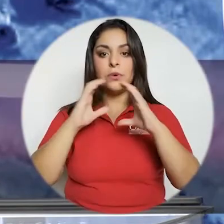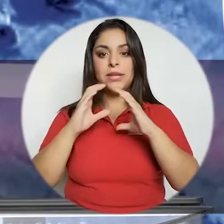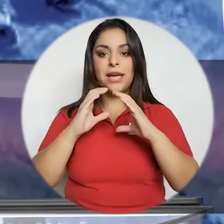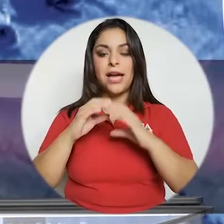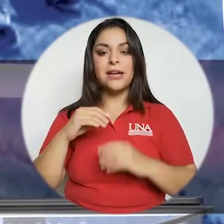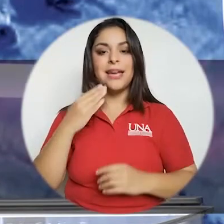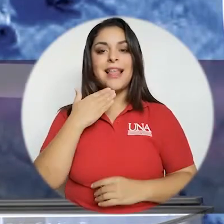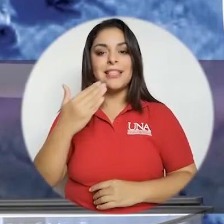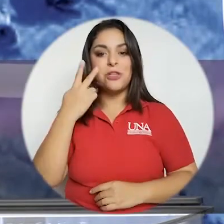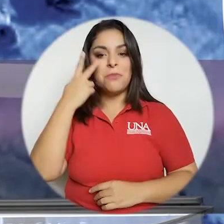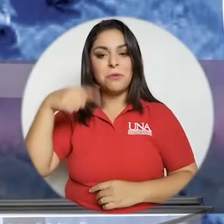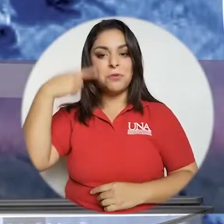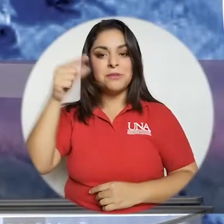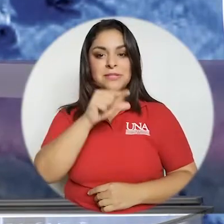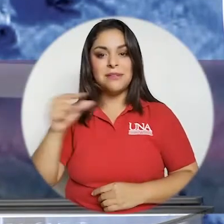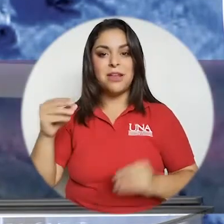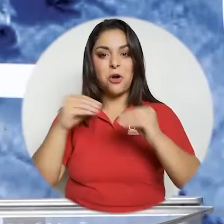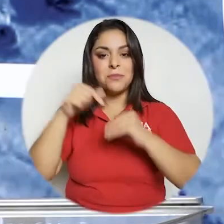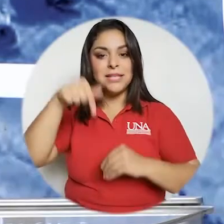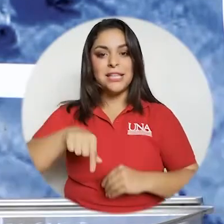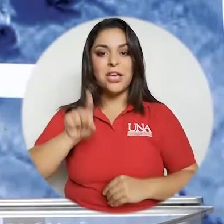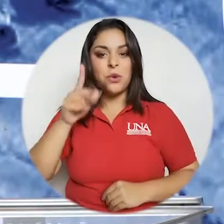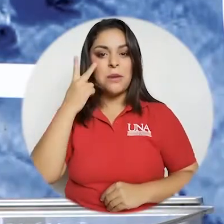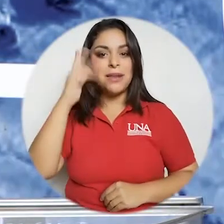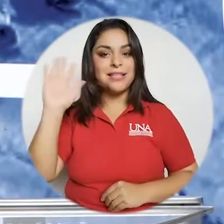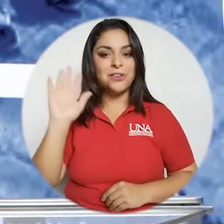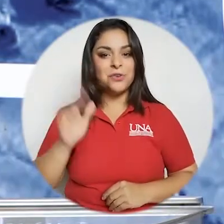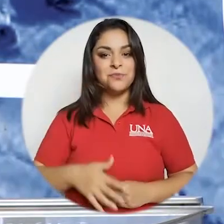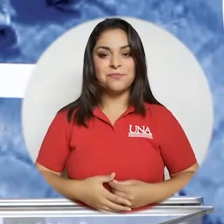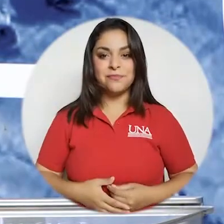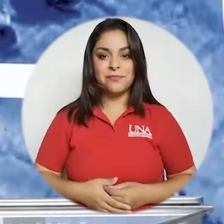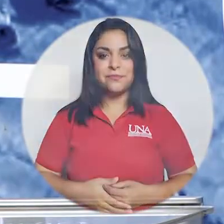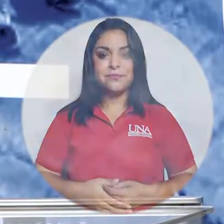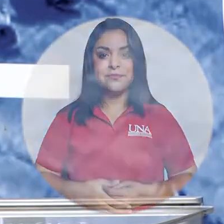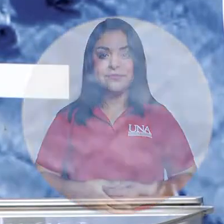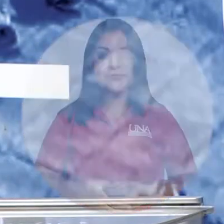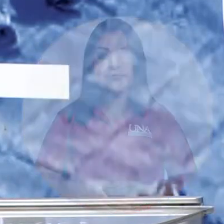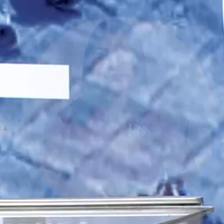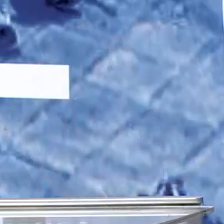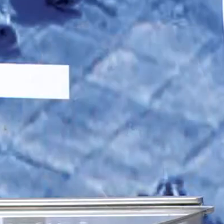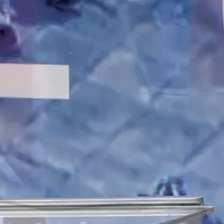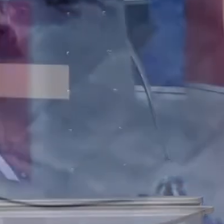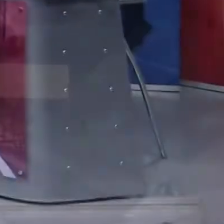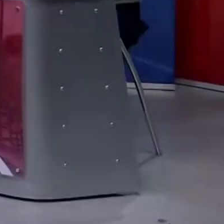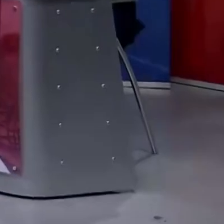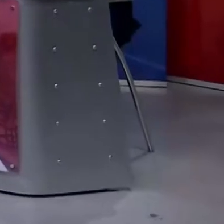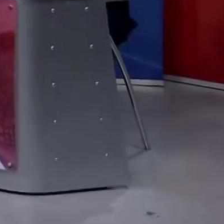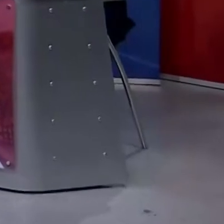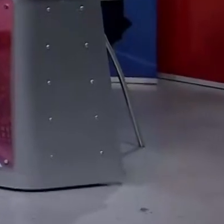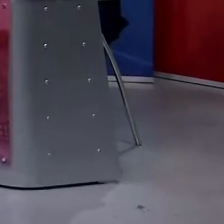una comunica muchas gracias nos vemos la próxima semana con más aquí en una mirada hasta pronto nos vemos